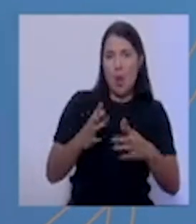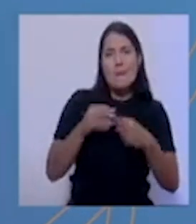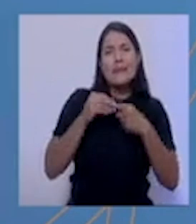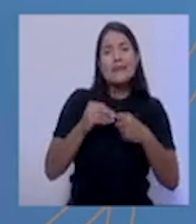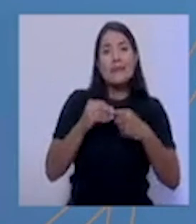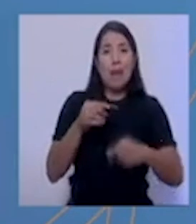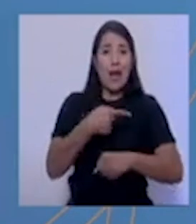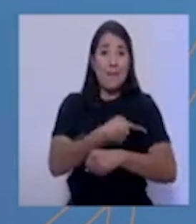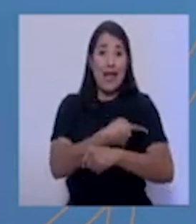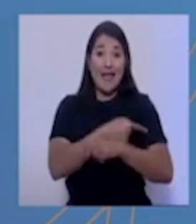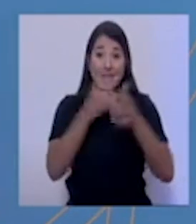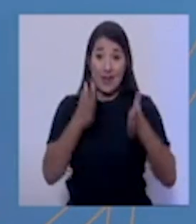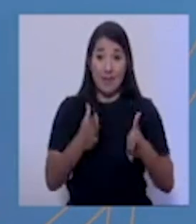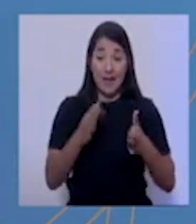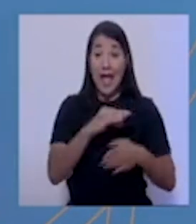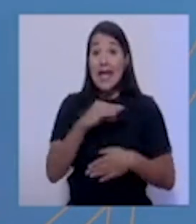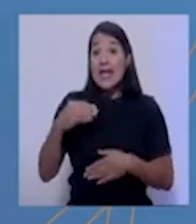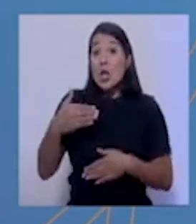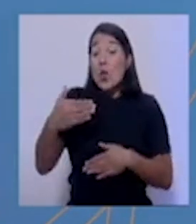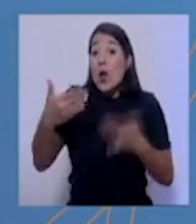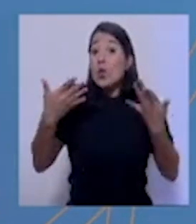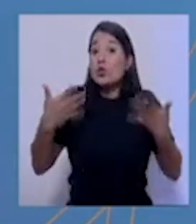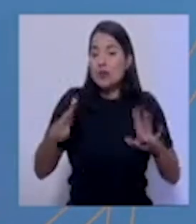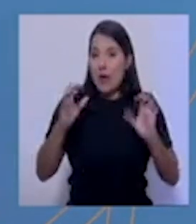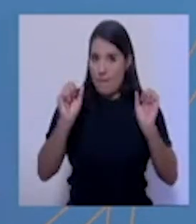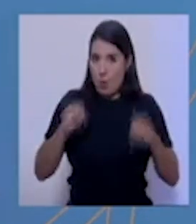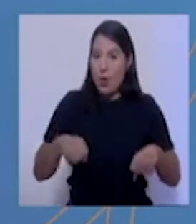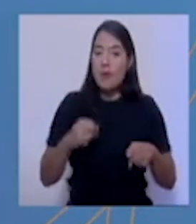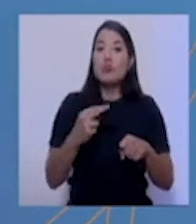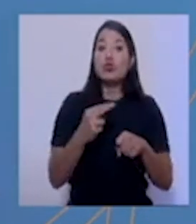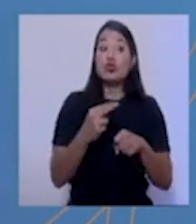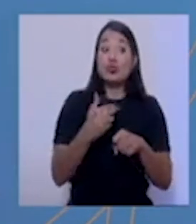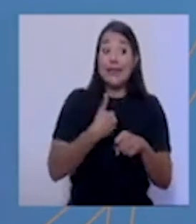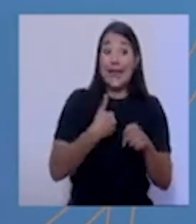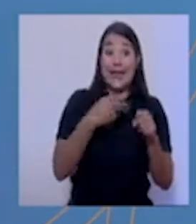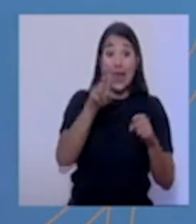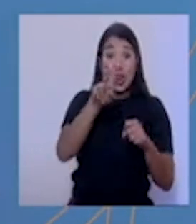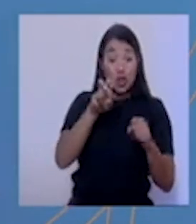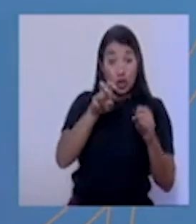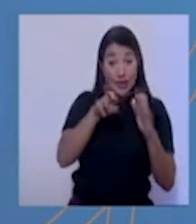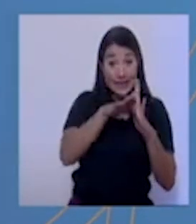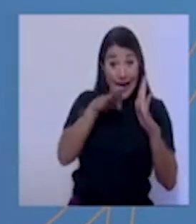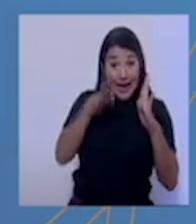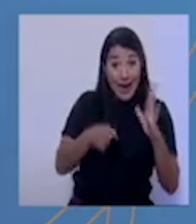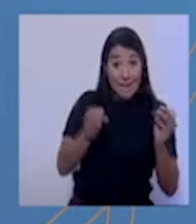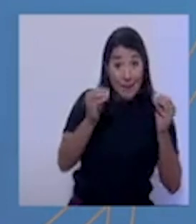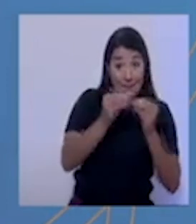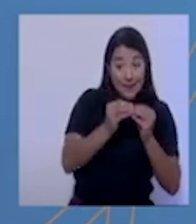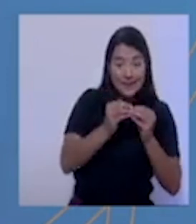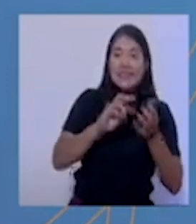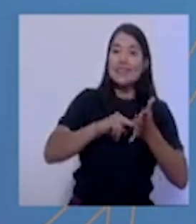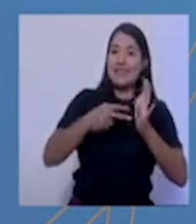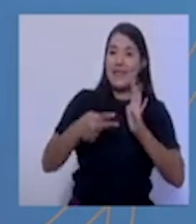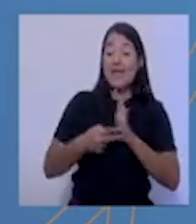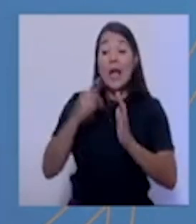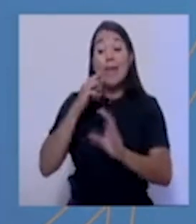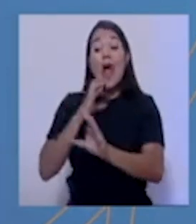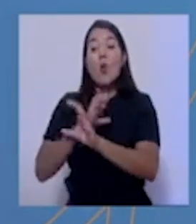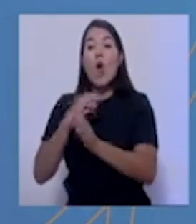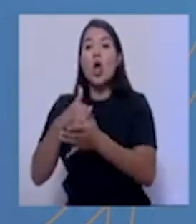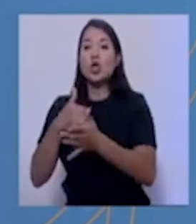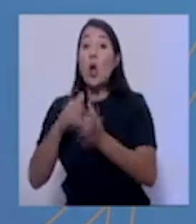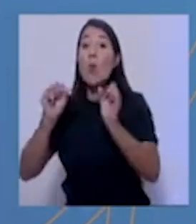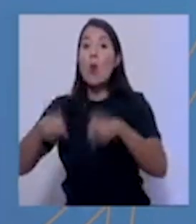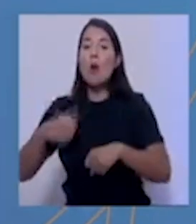cuando ya tengamos la posibilidad de utilizar estas 200 camas, vamos a tener 214 camas disponibles de cuidados intensivos y